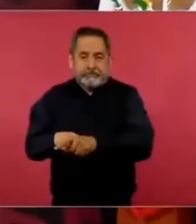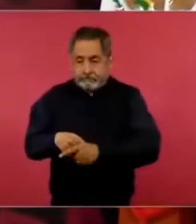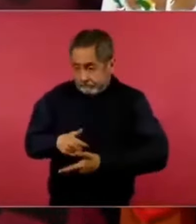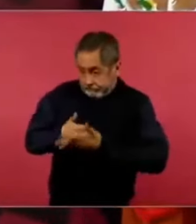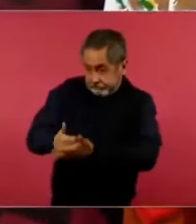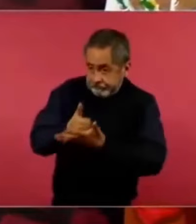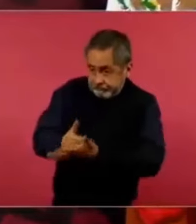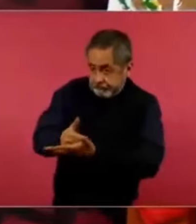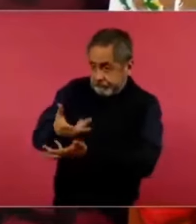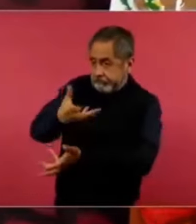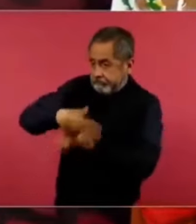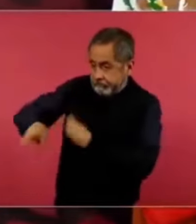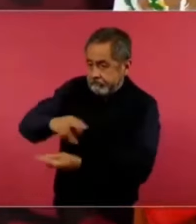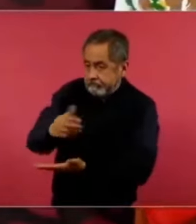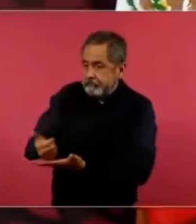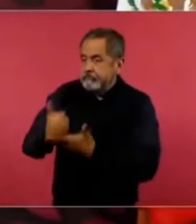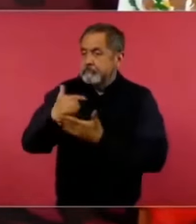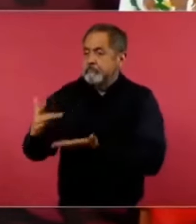y es bueno.